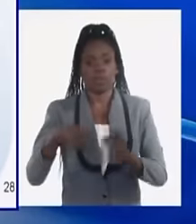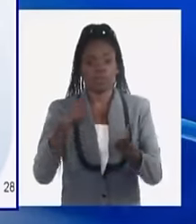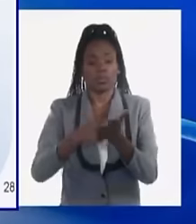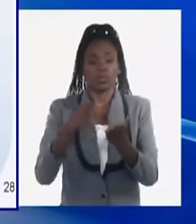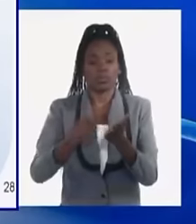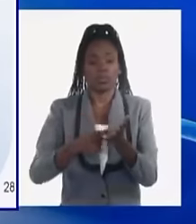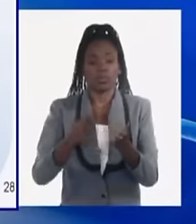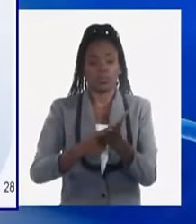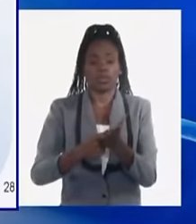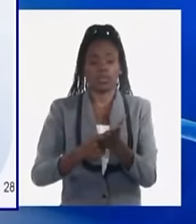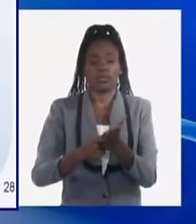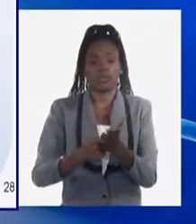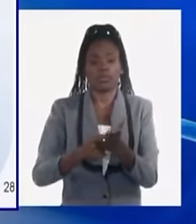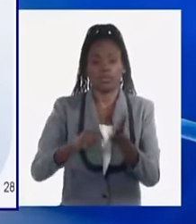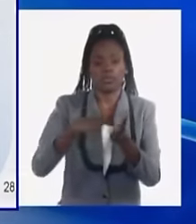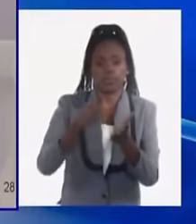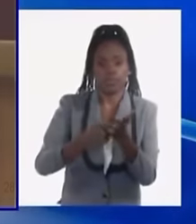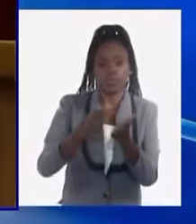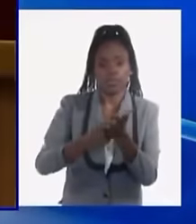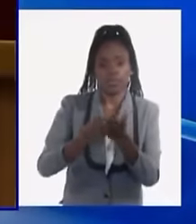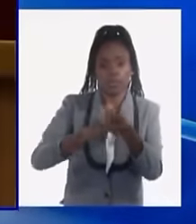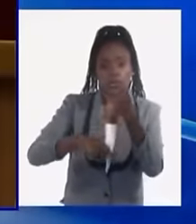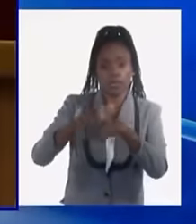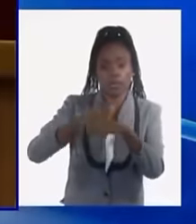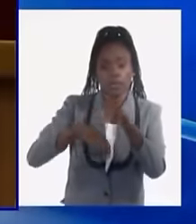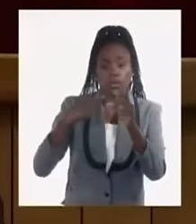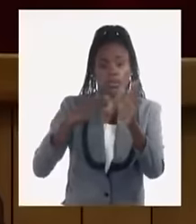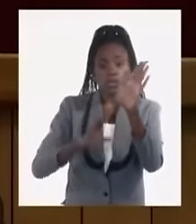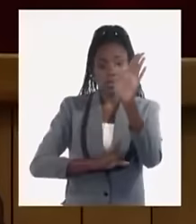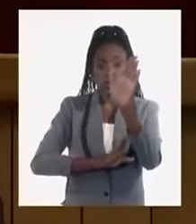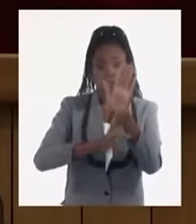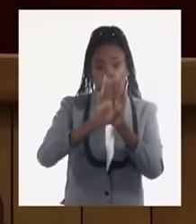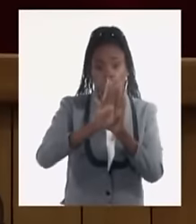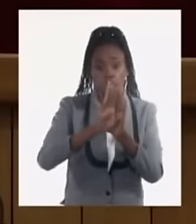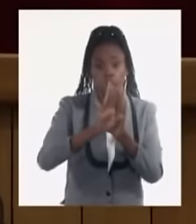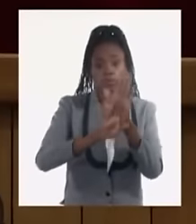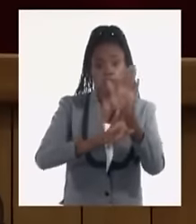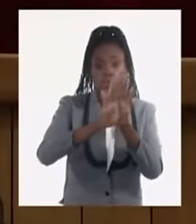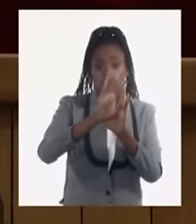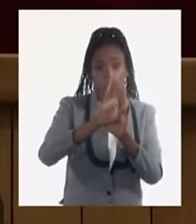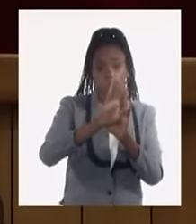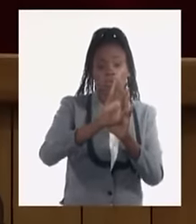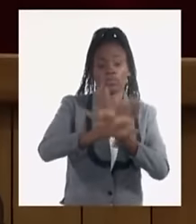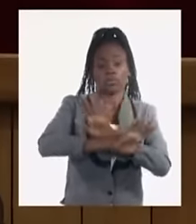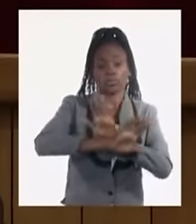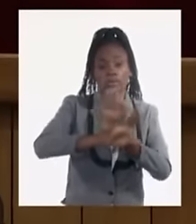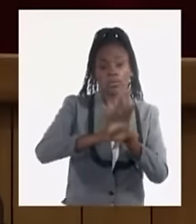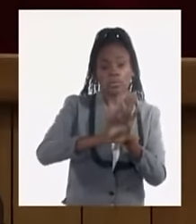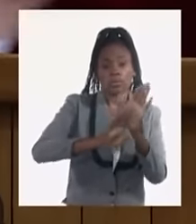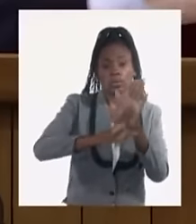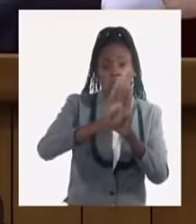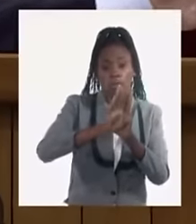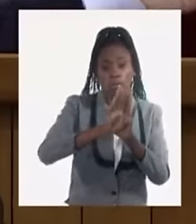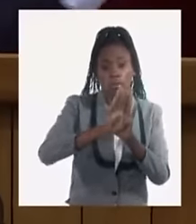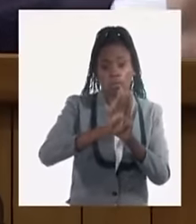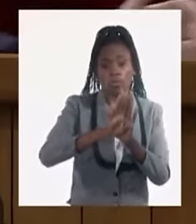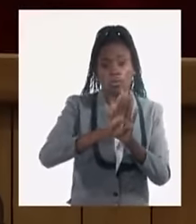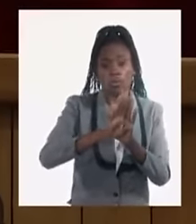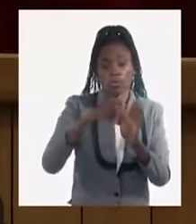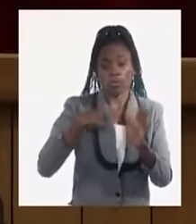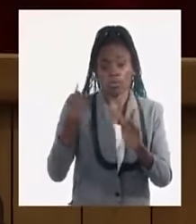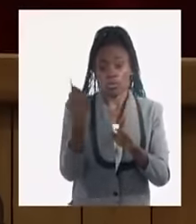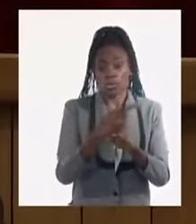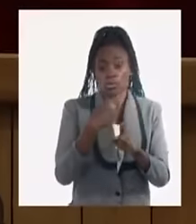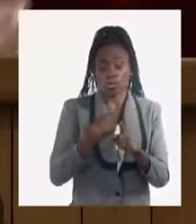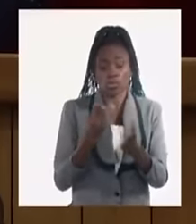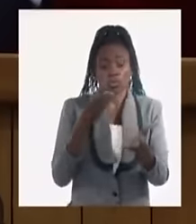el general de Gelsen se ha avanzado hay varias negociaciones en curso donde estamos ofreciendo tomar